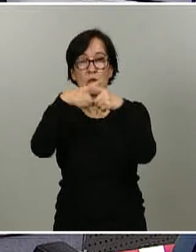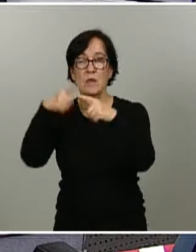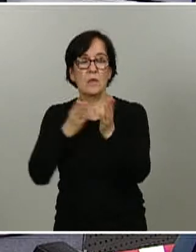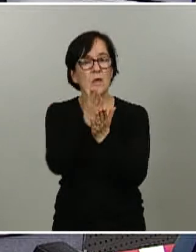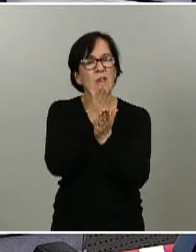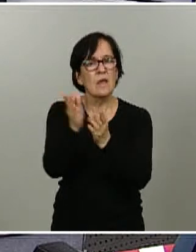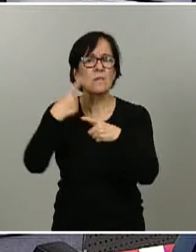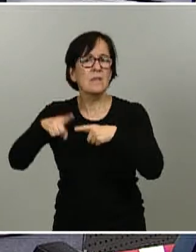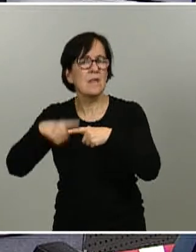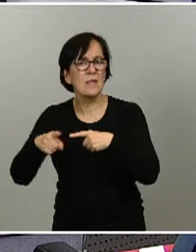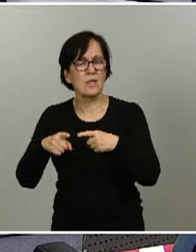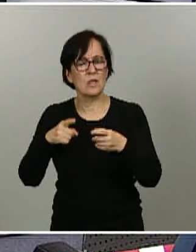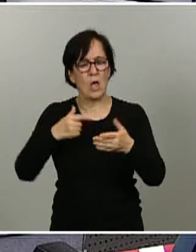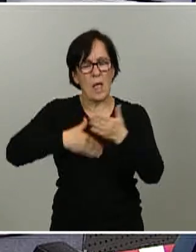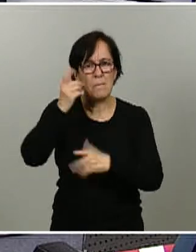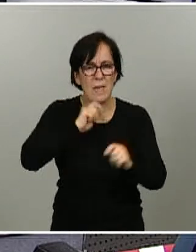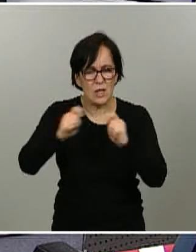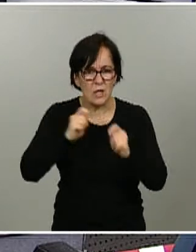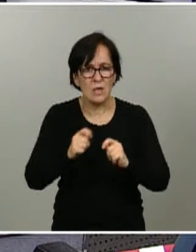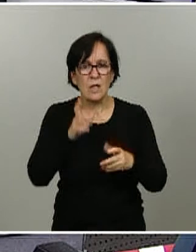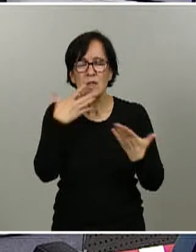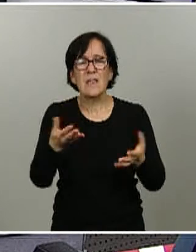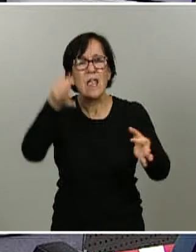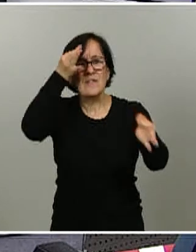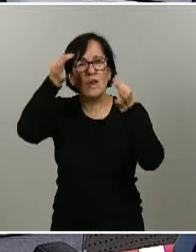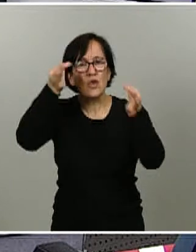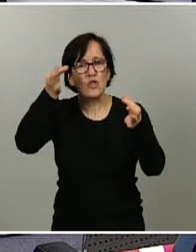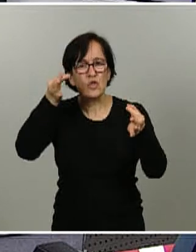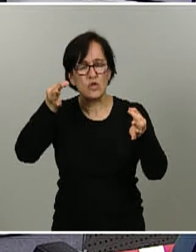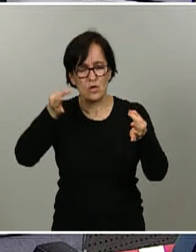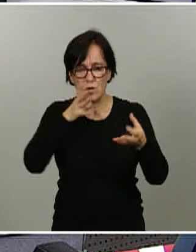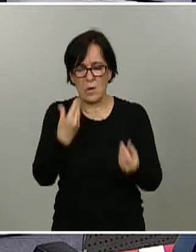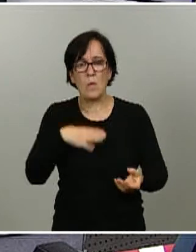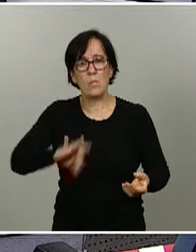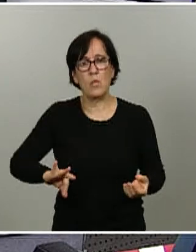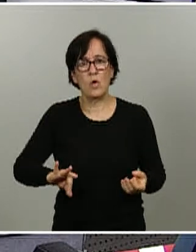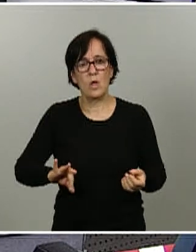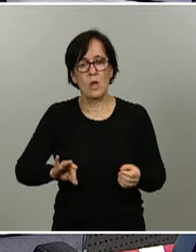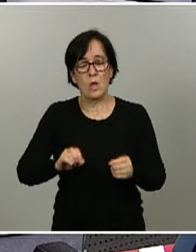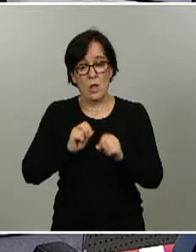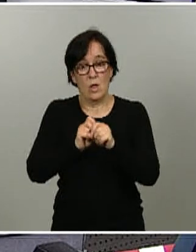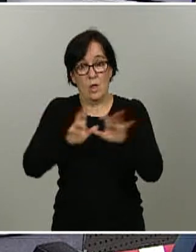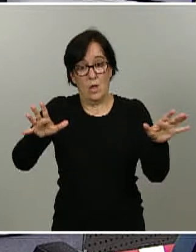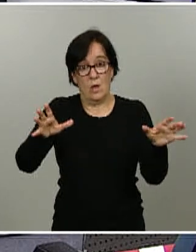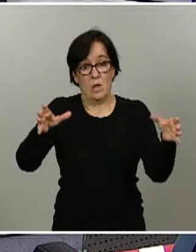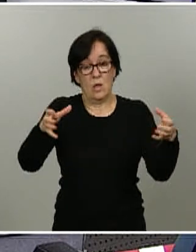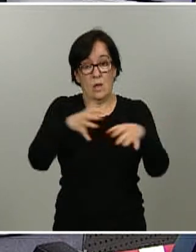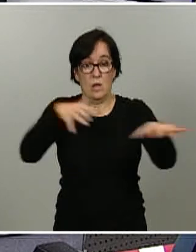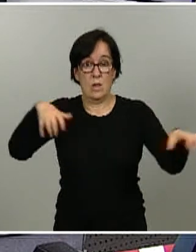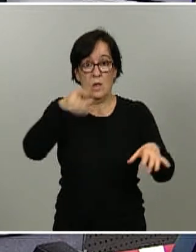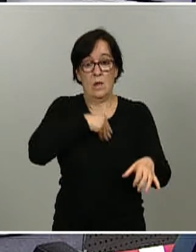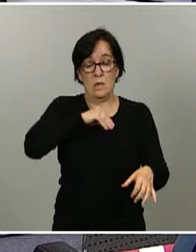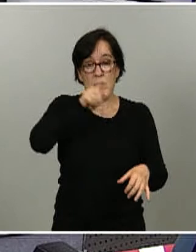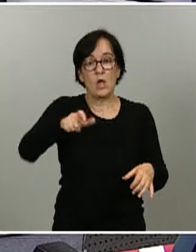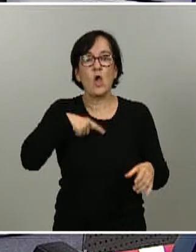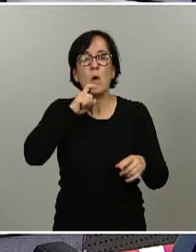medios y periodistas y es si estos datos que se acaban de ofrecer pueden ser extrapolados sobre el conjunto de la población española y cómo incidiría